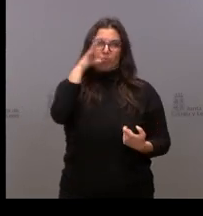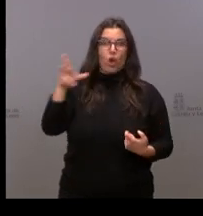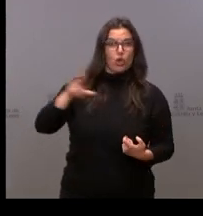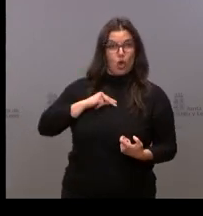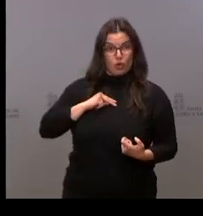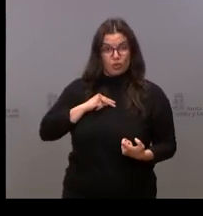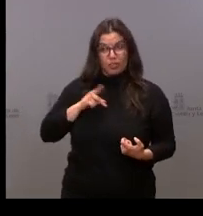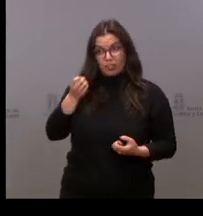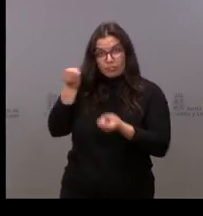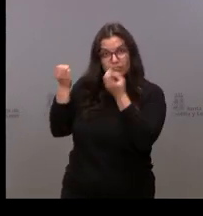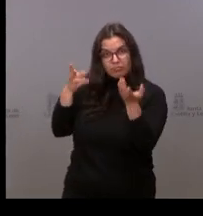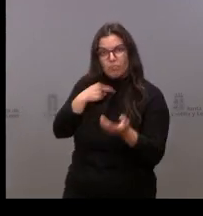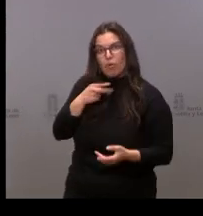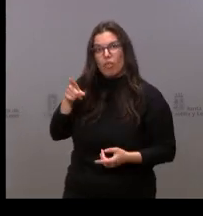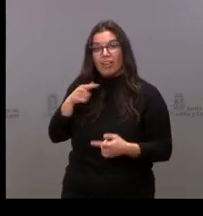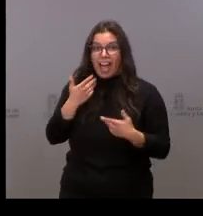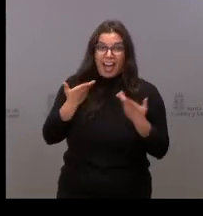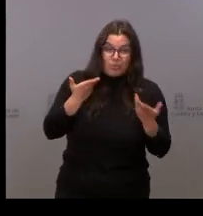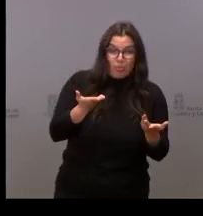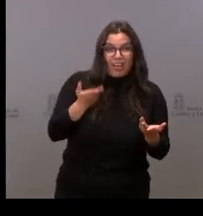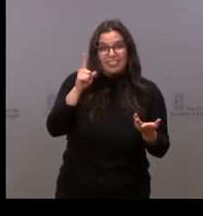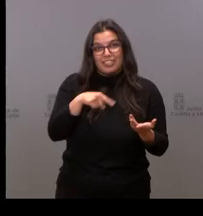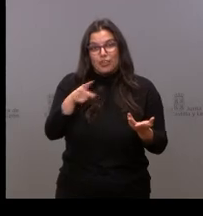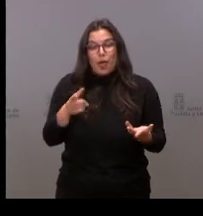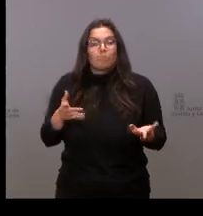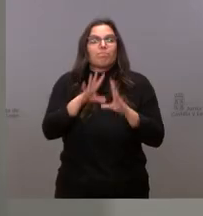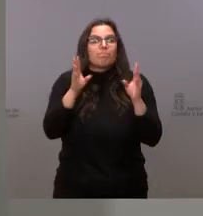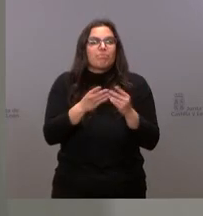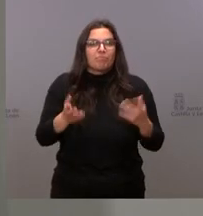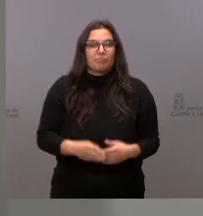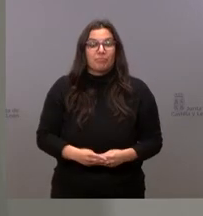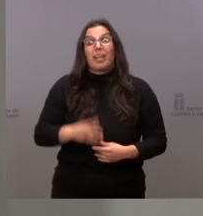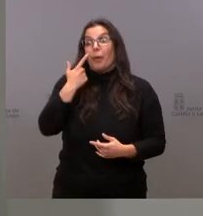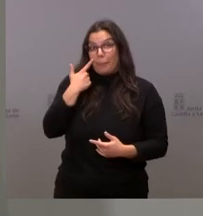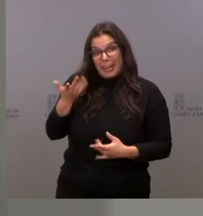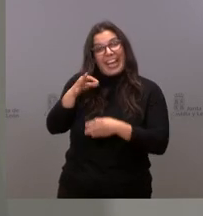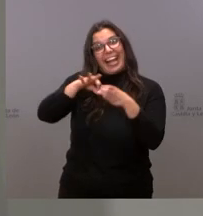comentar. No sé si esto ayuda o… En fin. Ve cómo el café no es bueno.